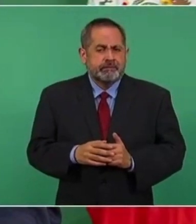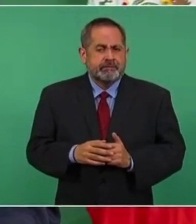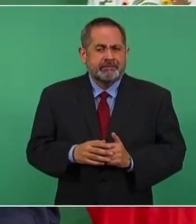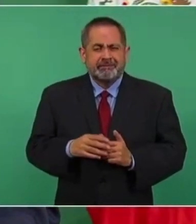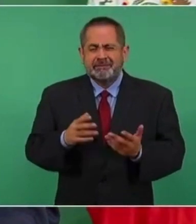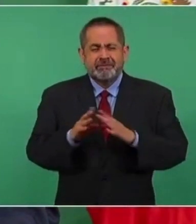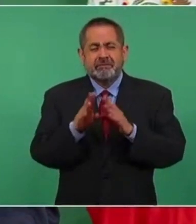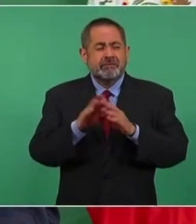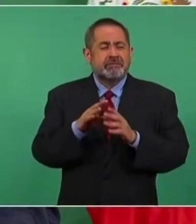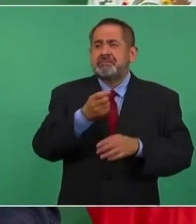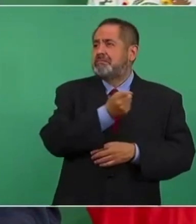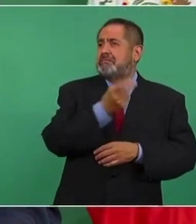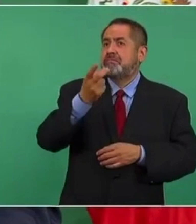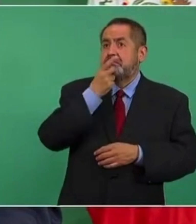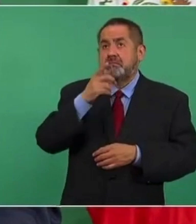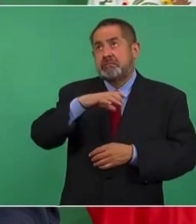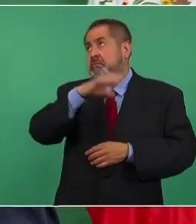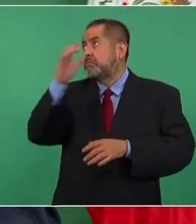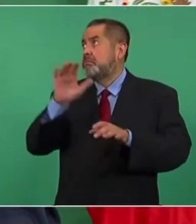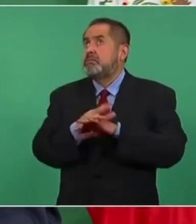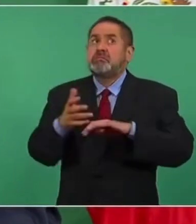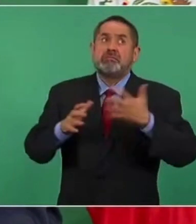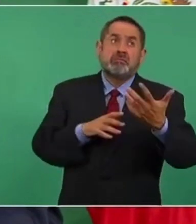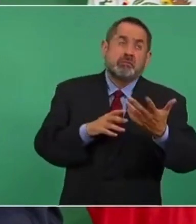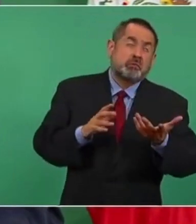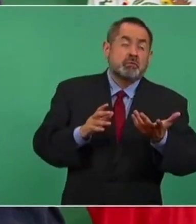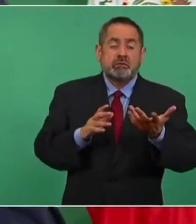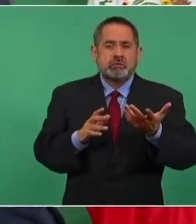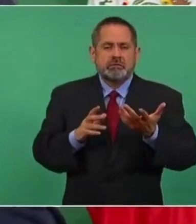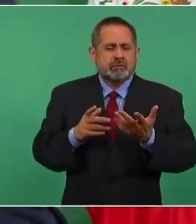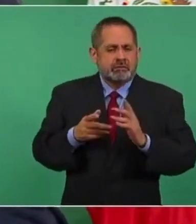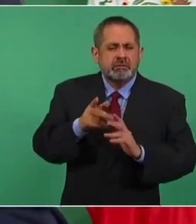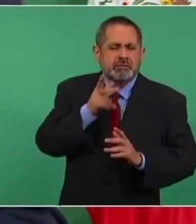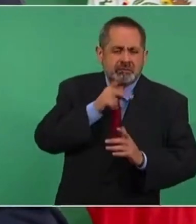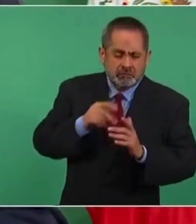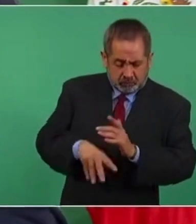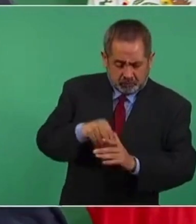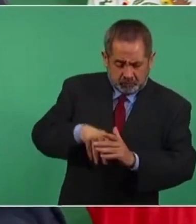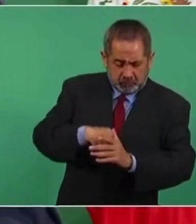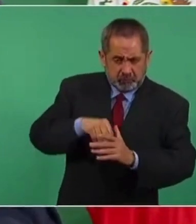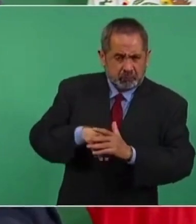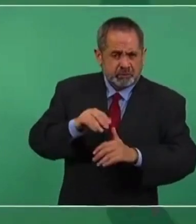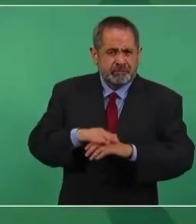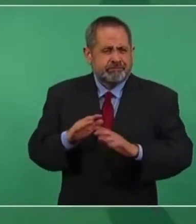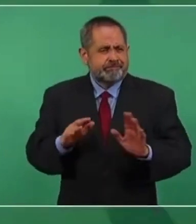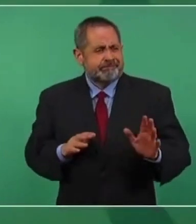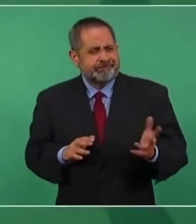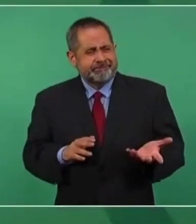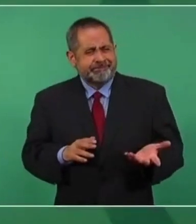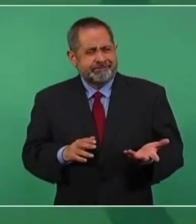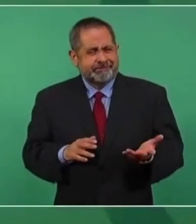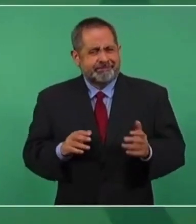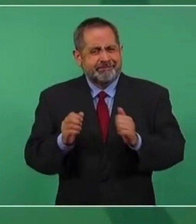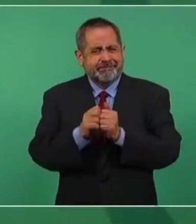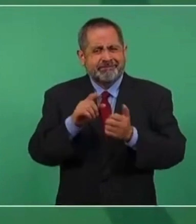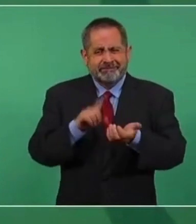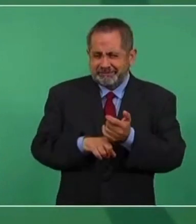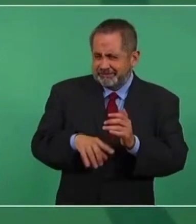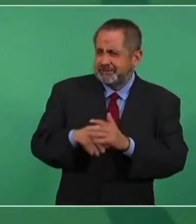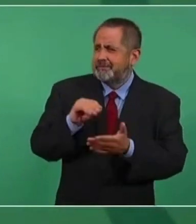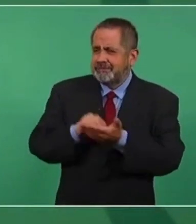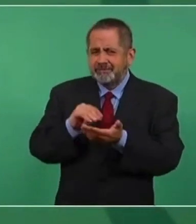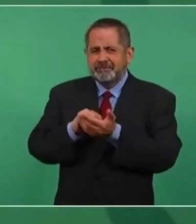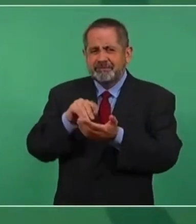se extraiga cada vez más petróleo y que se produzca energía eléctrica con combustible,